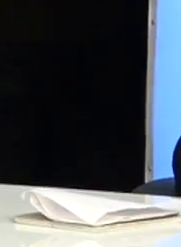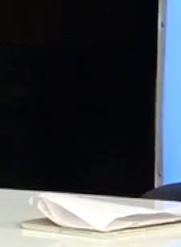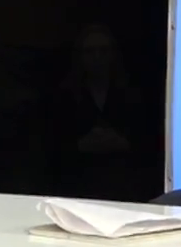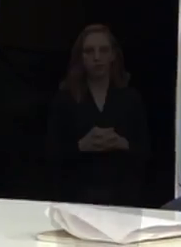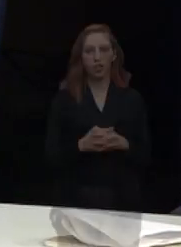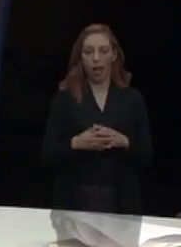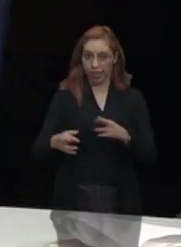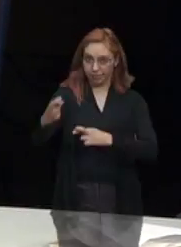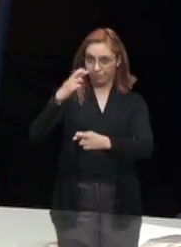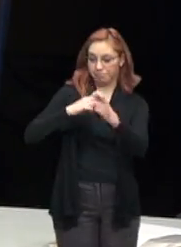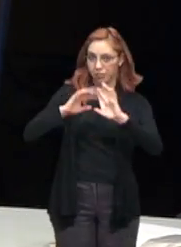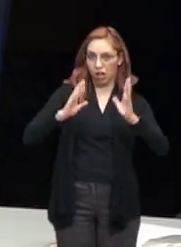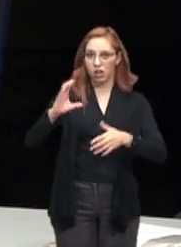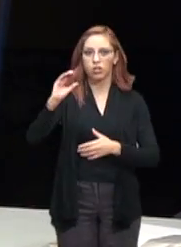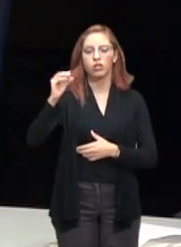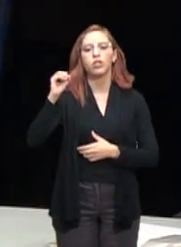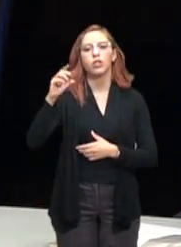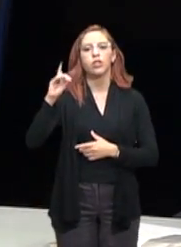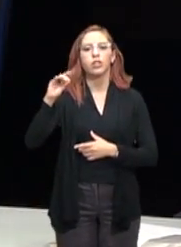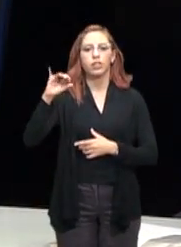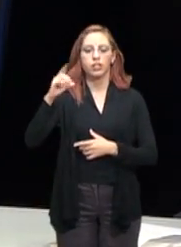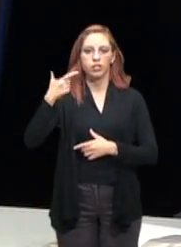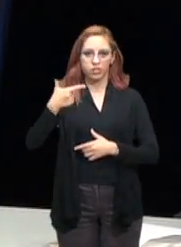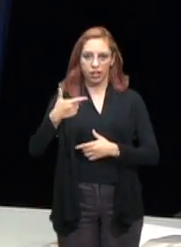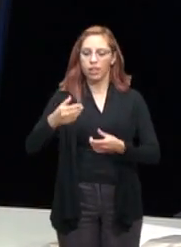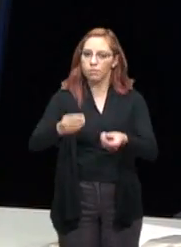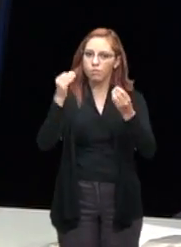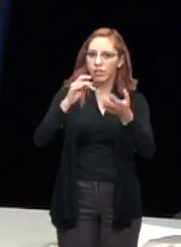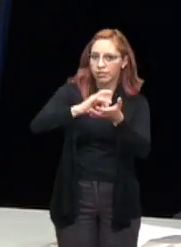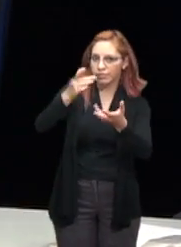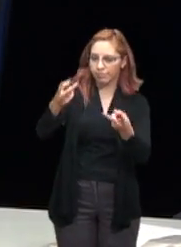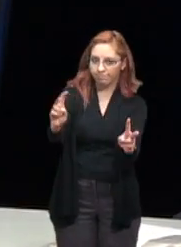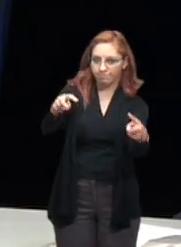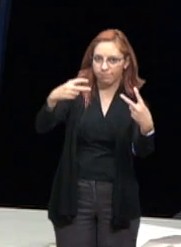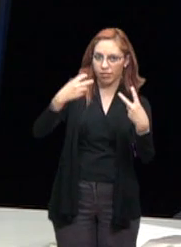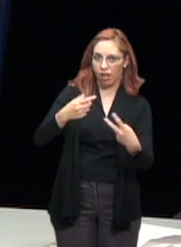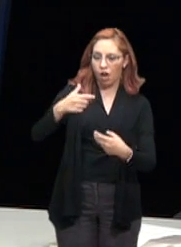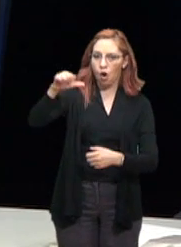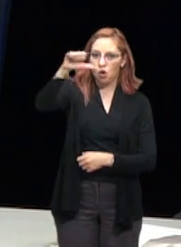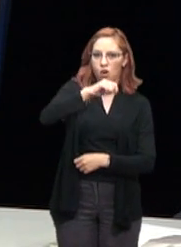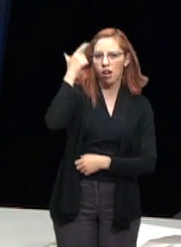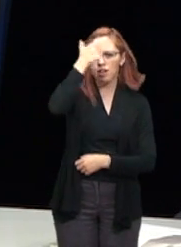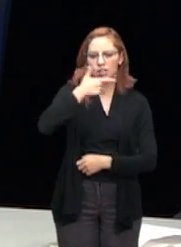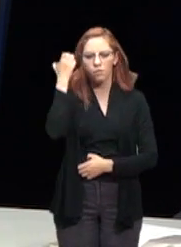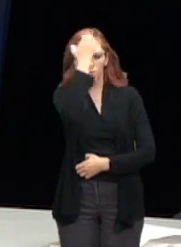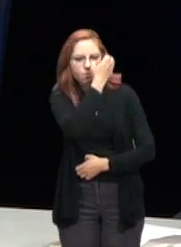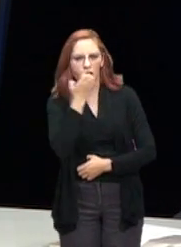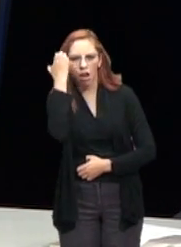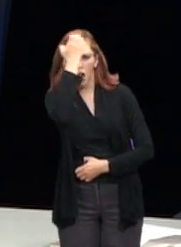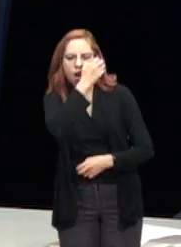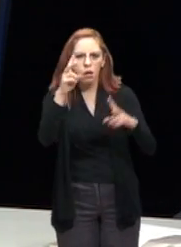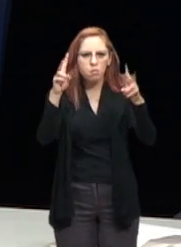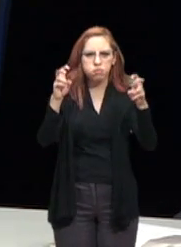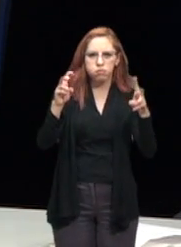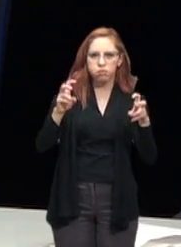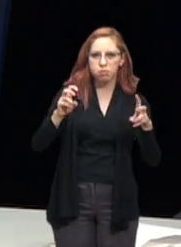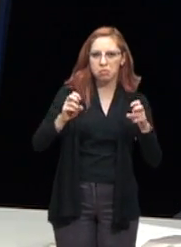Ya de regreso en Código 7, gracias, muchas gracias por acompañarnos esta noche de análisis sobre temas